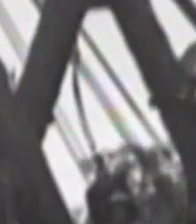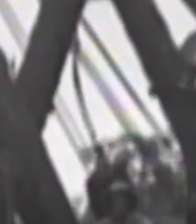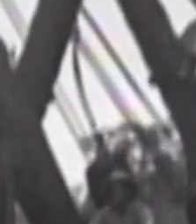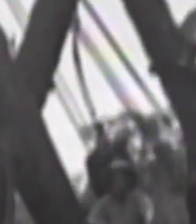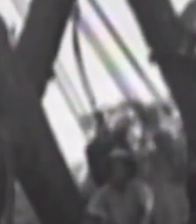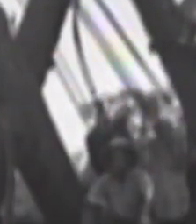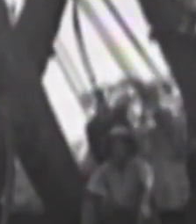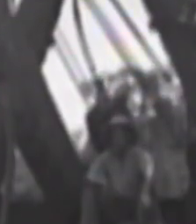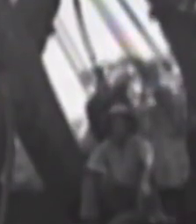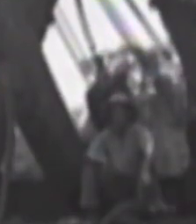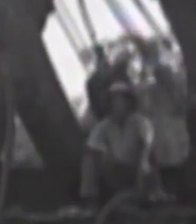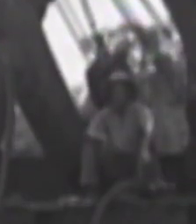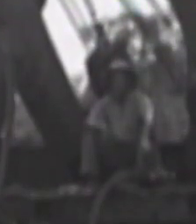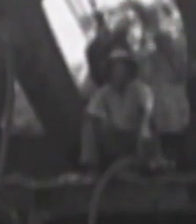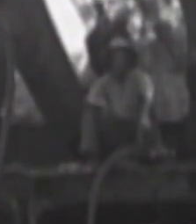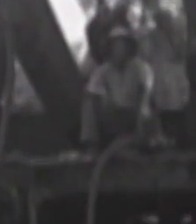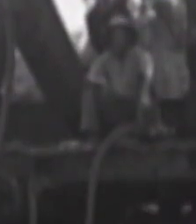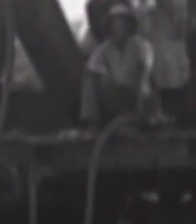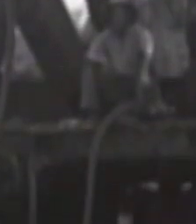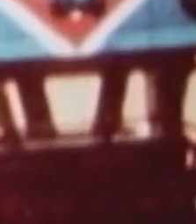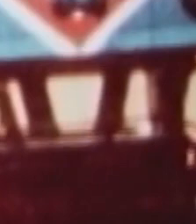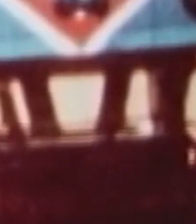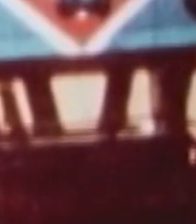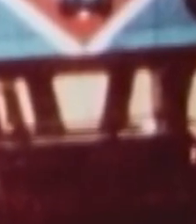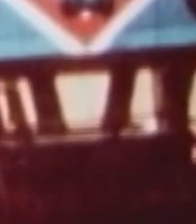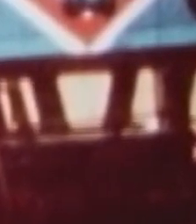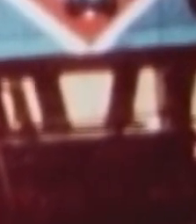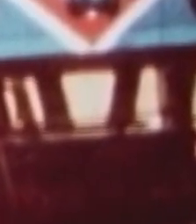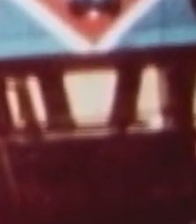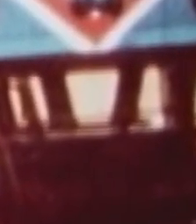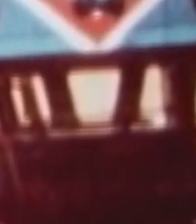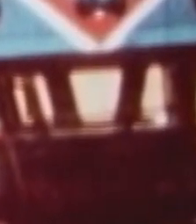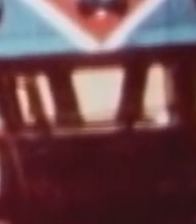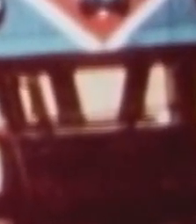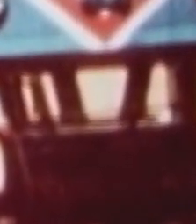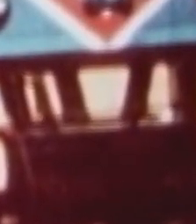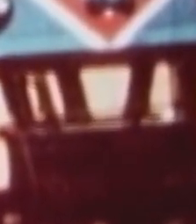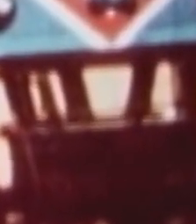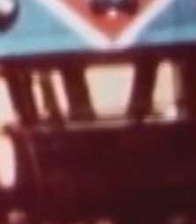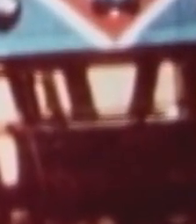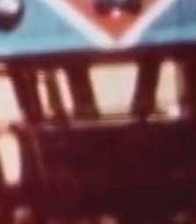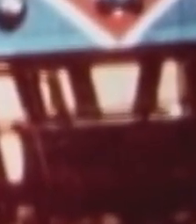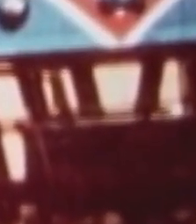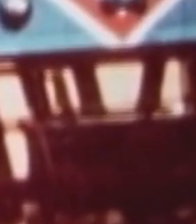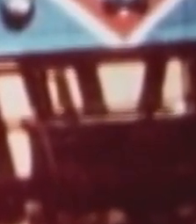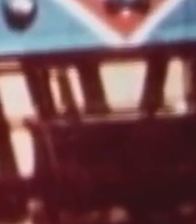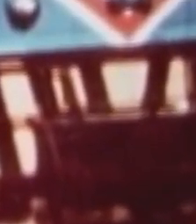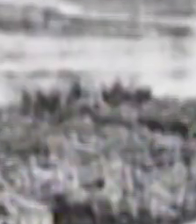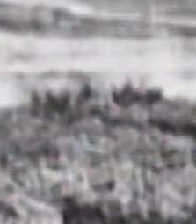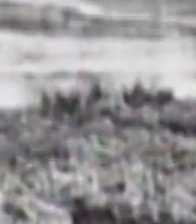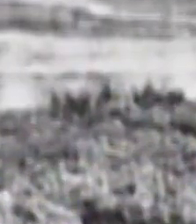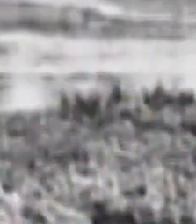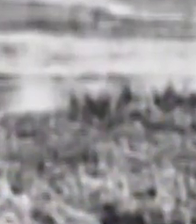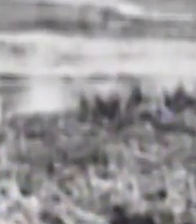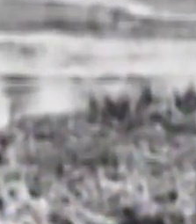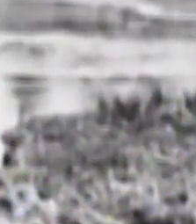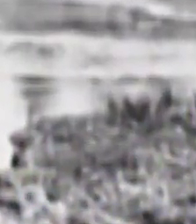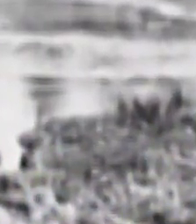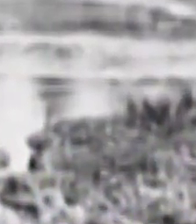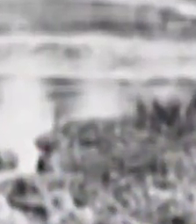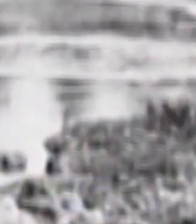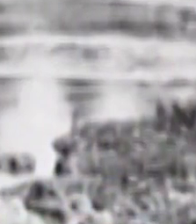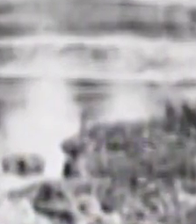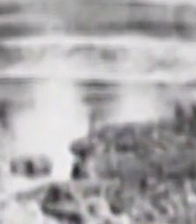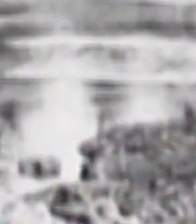Varios fueron los factores que contribuyeron a agravar el problema de la fuerza de trabajo en la construcción del ferrocarril al Atlántico